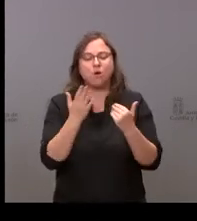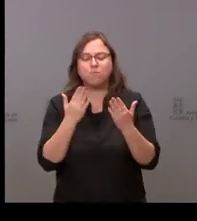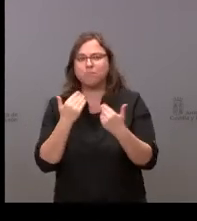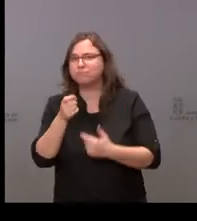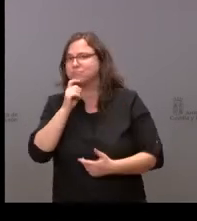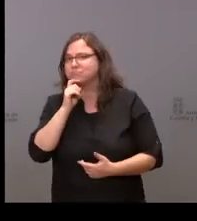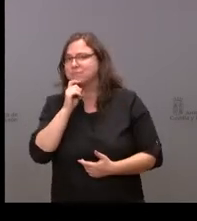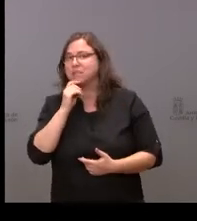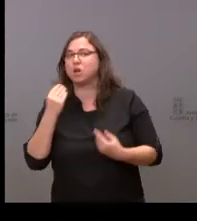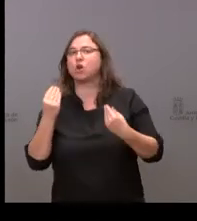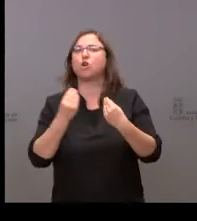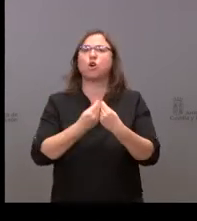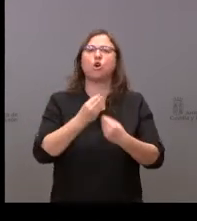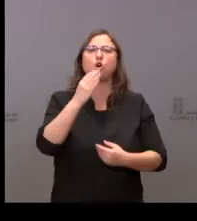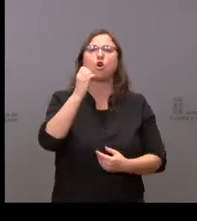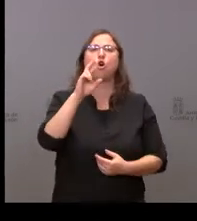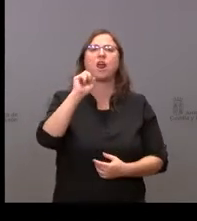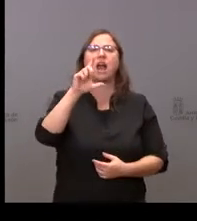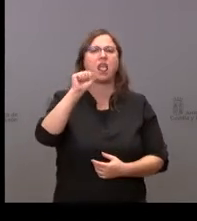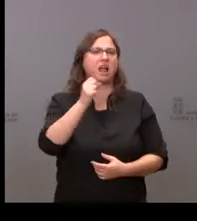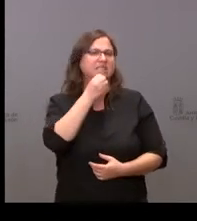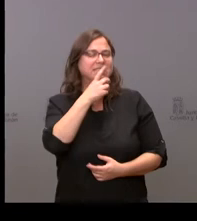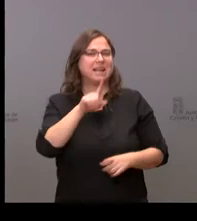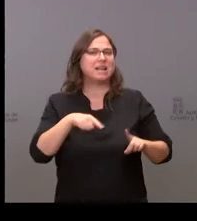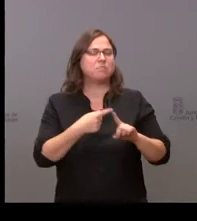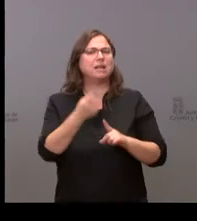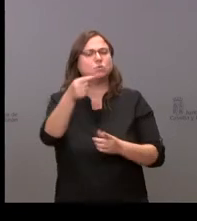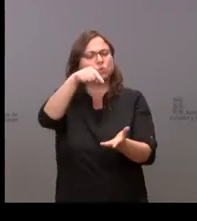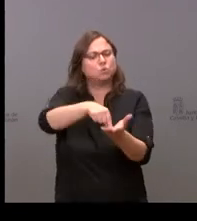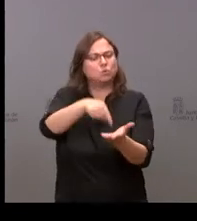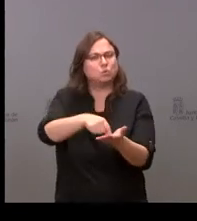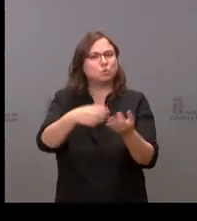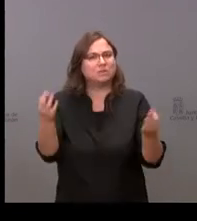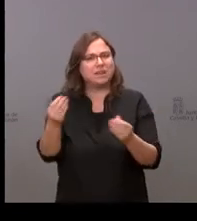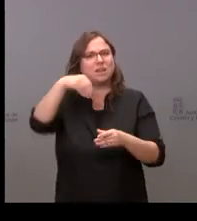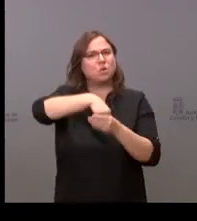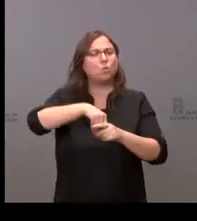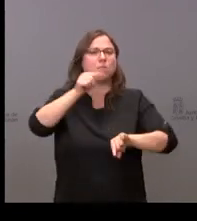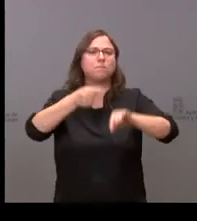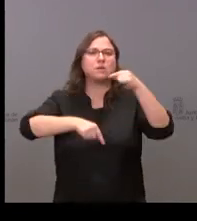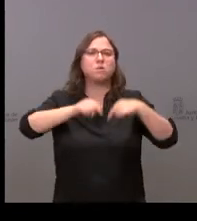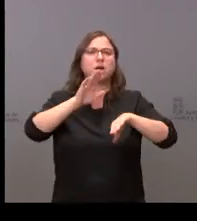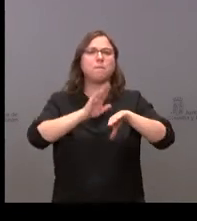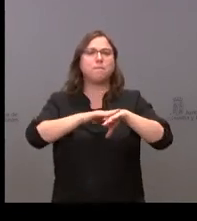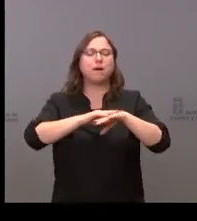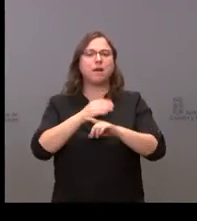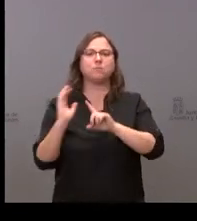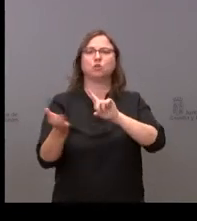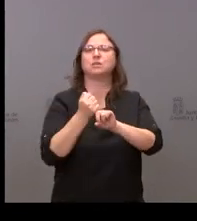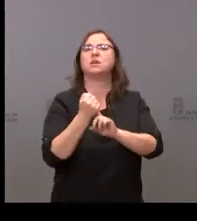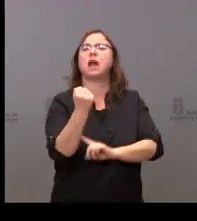sobre todo con Por Ávila, y cuáles han sido un poco sus exigencias o que se ha incorporado en el presupuesto para lograr ese apoyo.